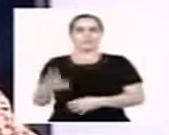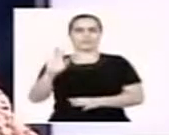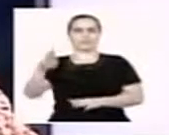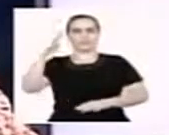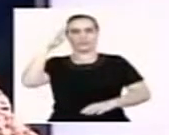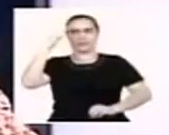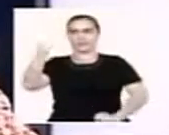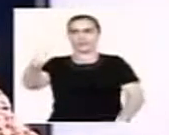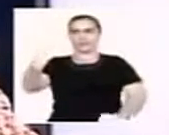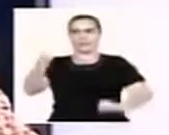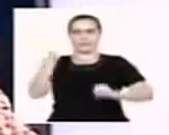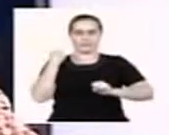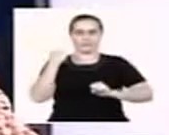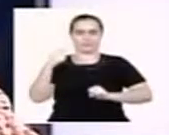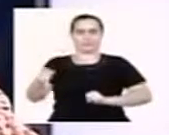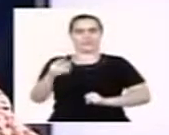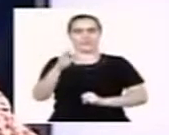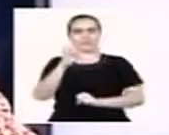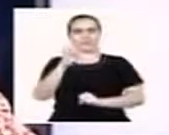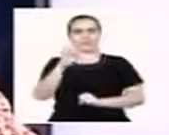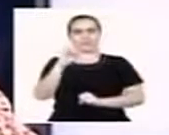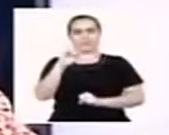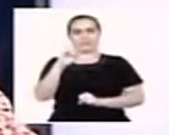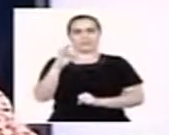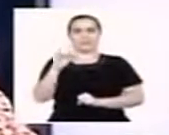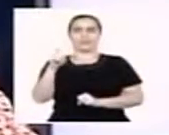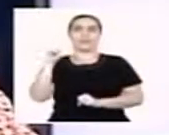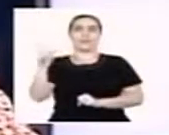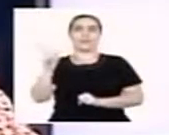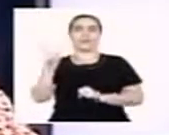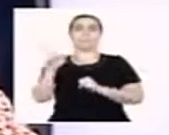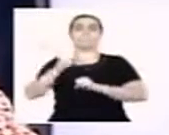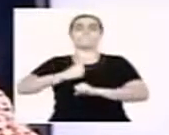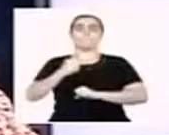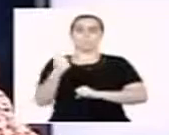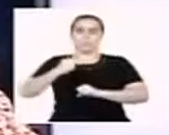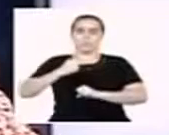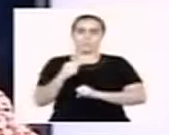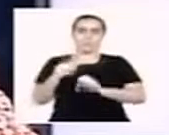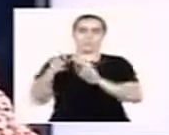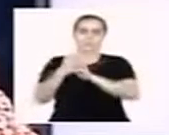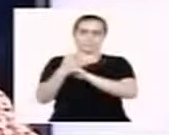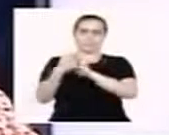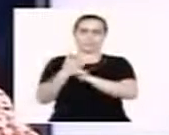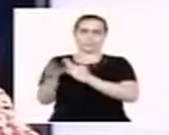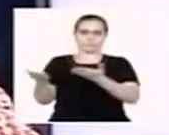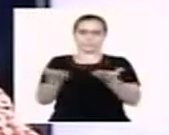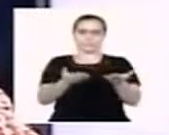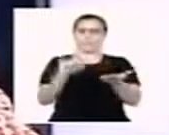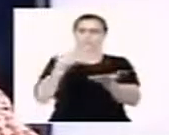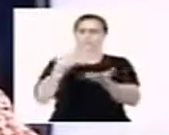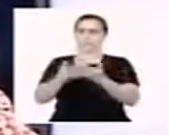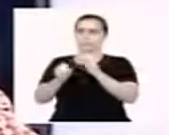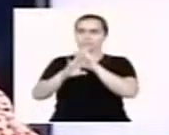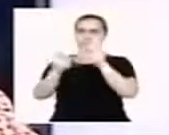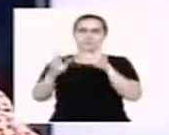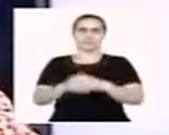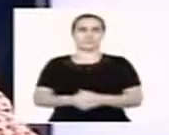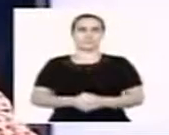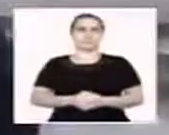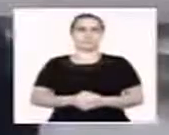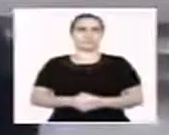Ejército. Vamos a la capital de la República con Paula Bolívar, de la agencia aliada RPTV, que nos amplía la información. Buenos días, Paula, adelante.